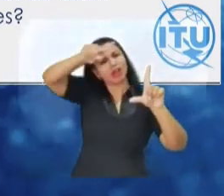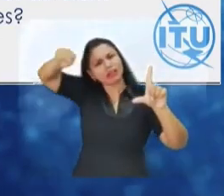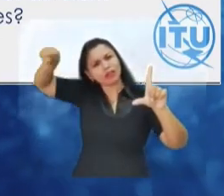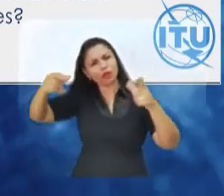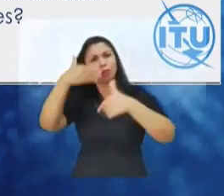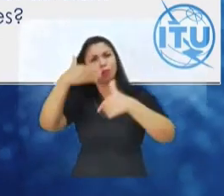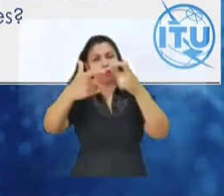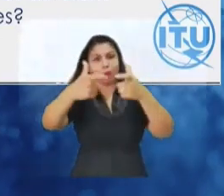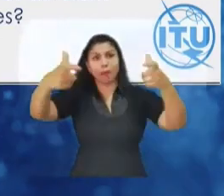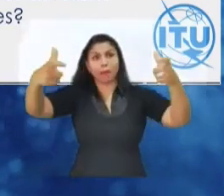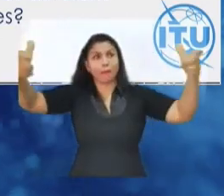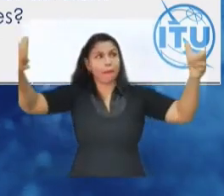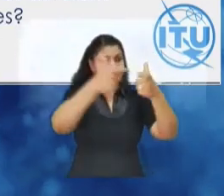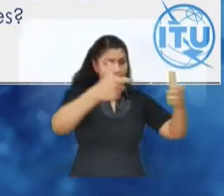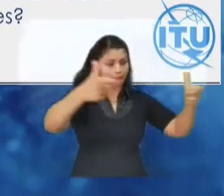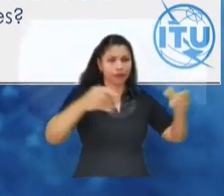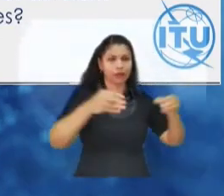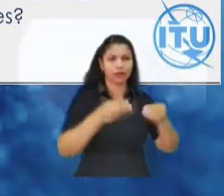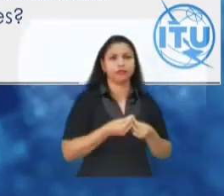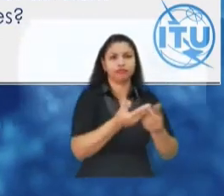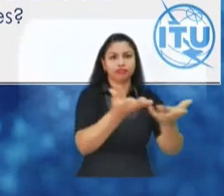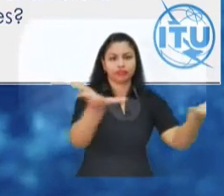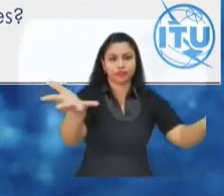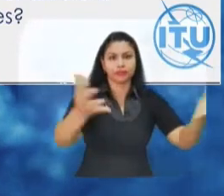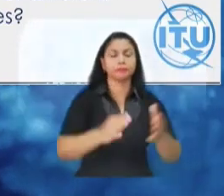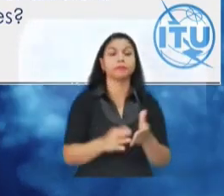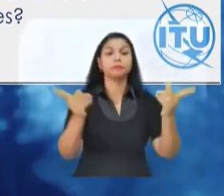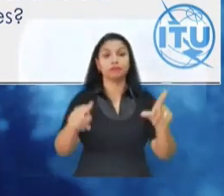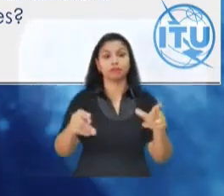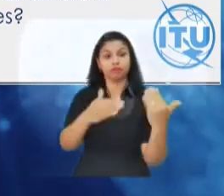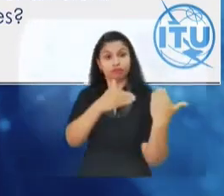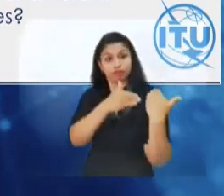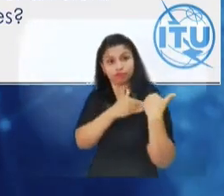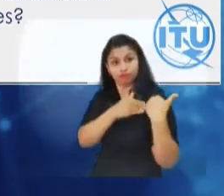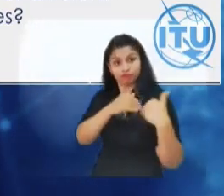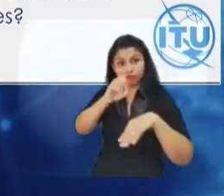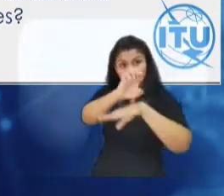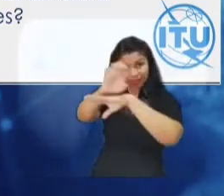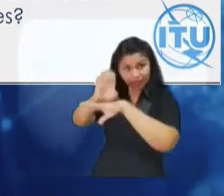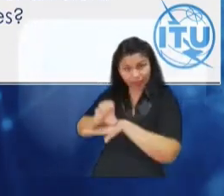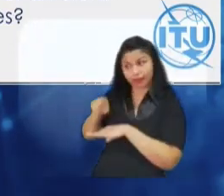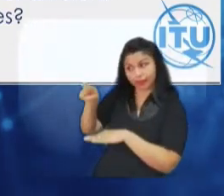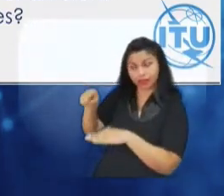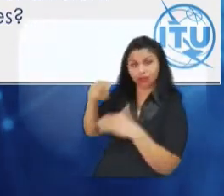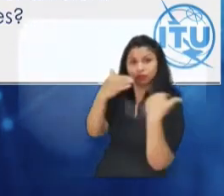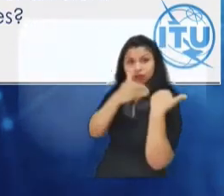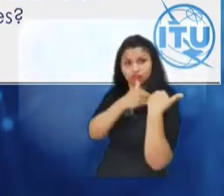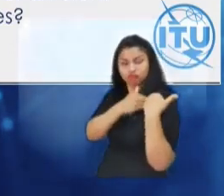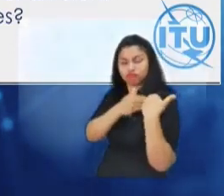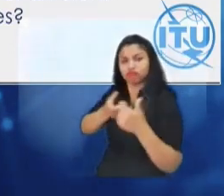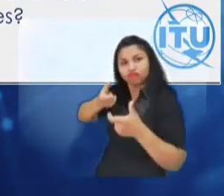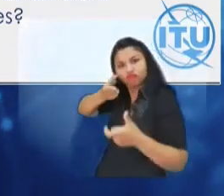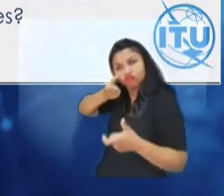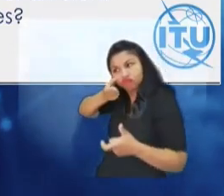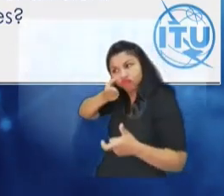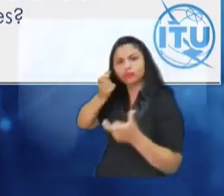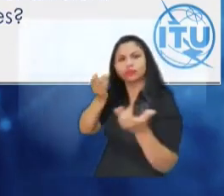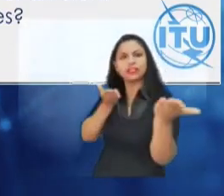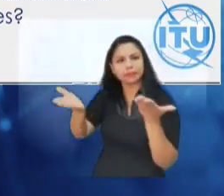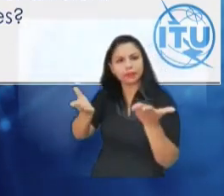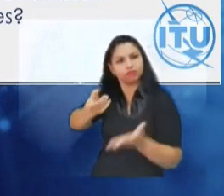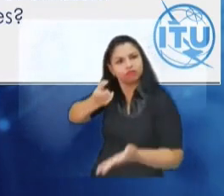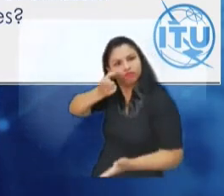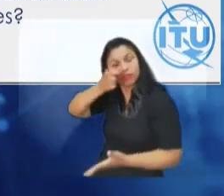Las autoridades reguladoras nacionales tienen que equilibrar entonces el espectro asignado a cada uno de los servicios que pueden